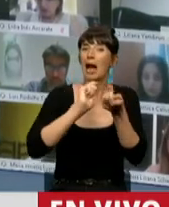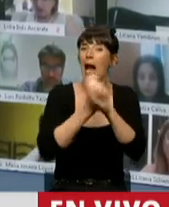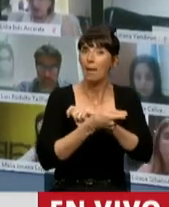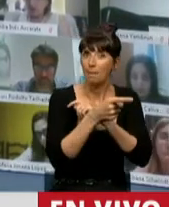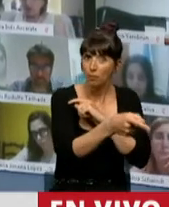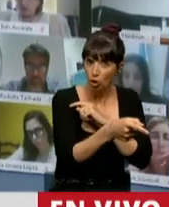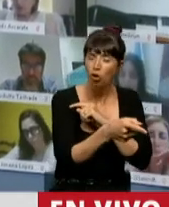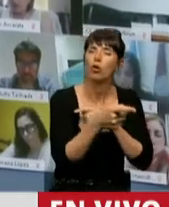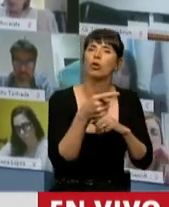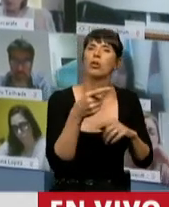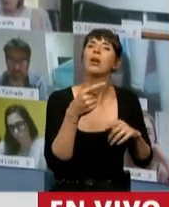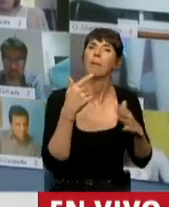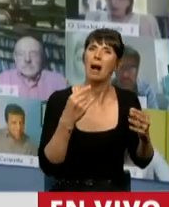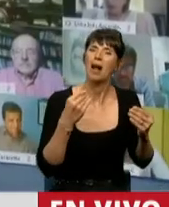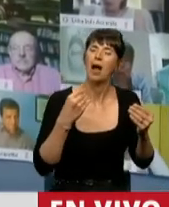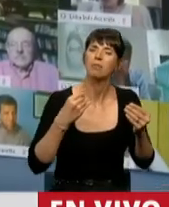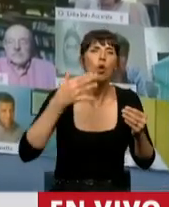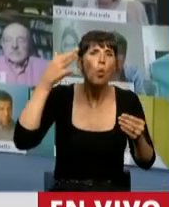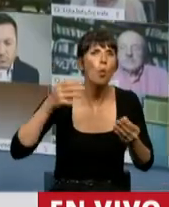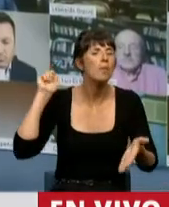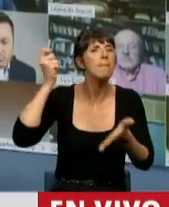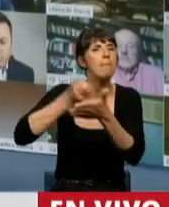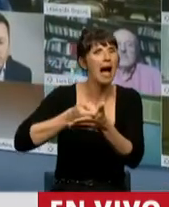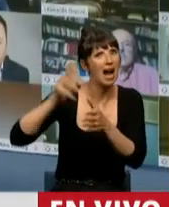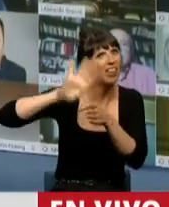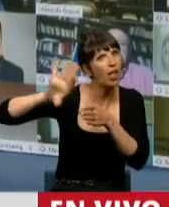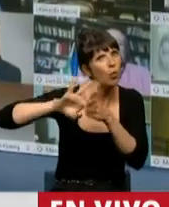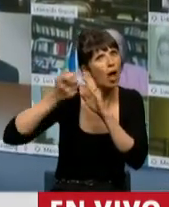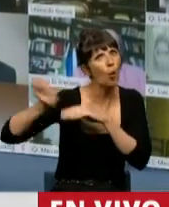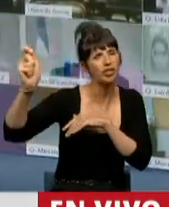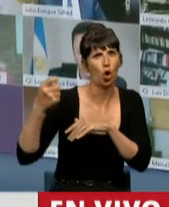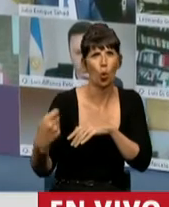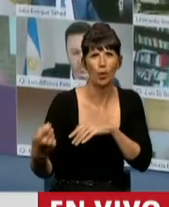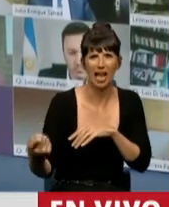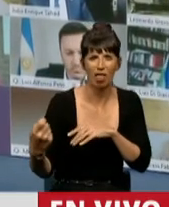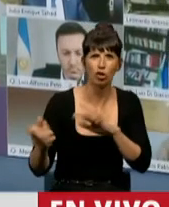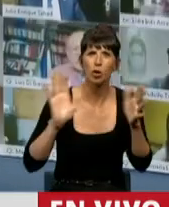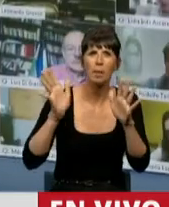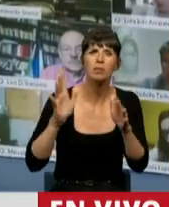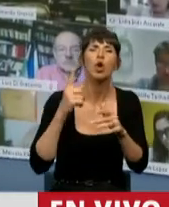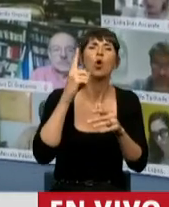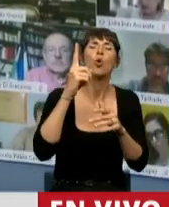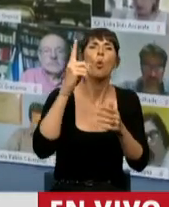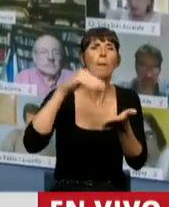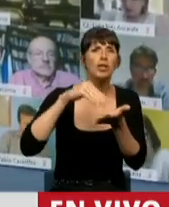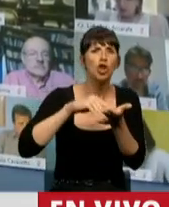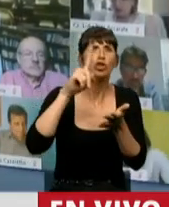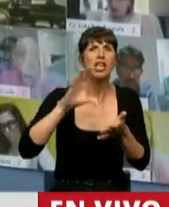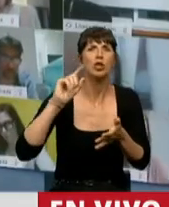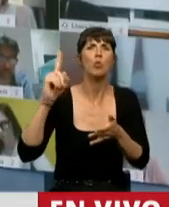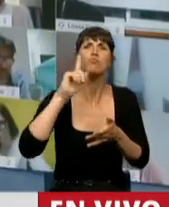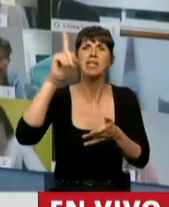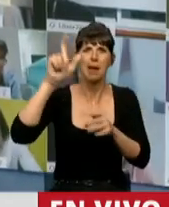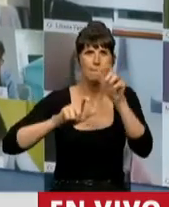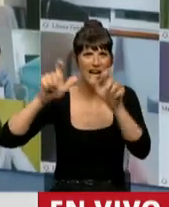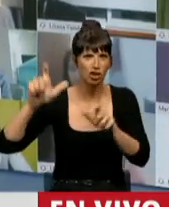se garantice efectivamente el pago de la reparación histórica de cerca del millón ciento mil personas que